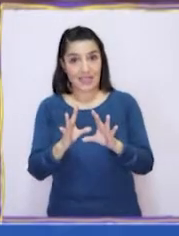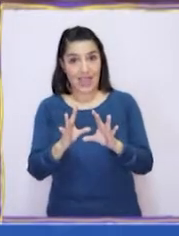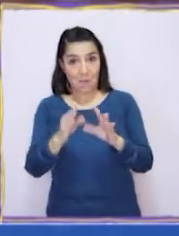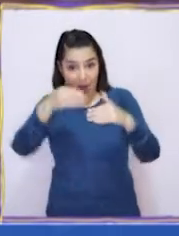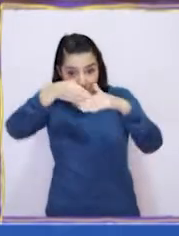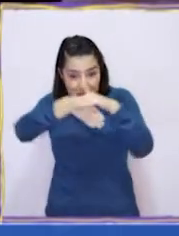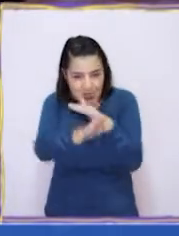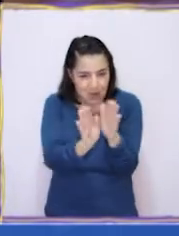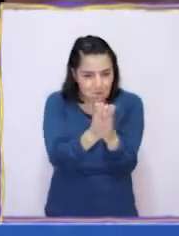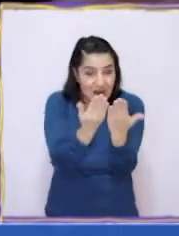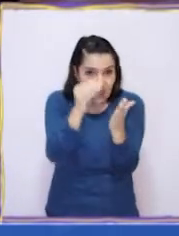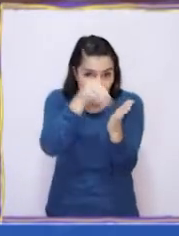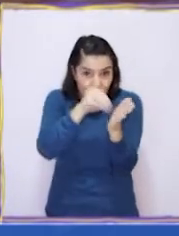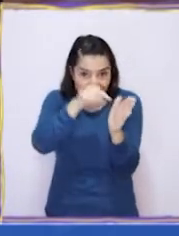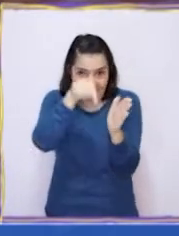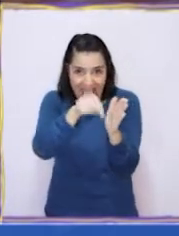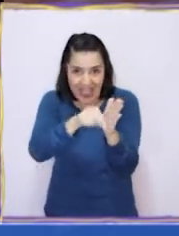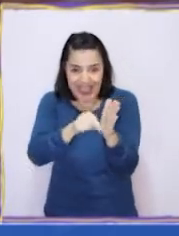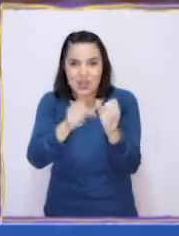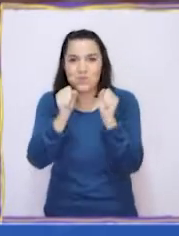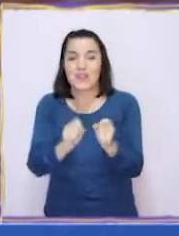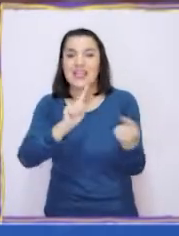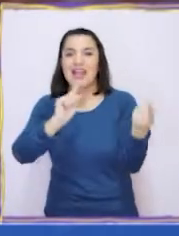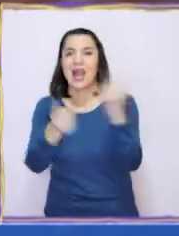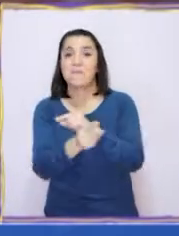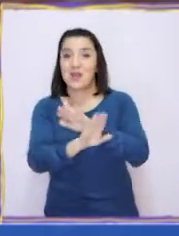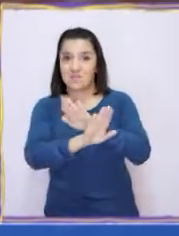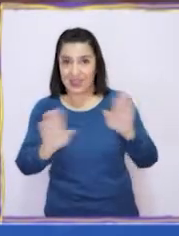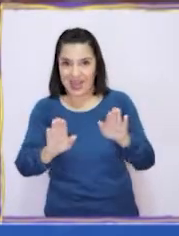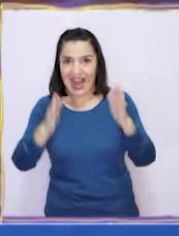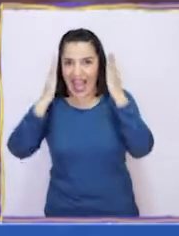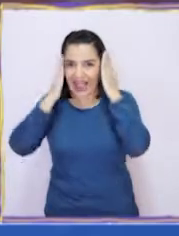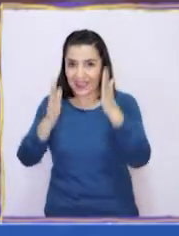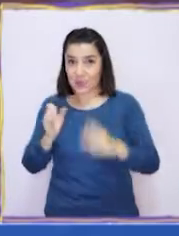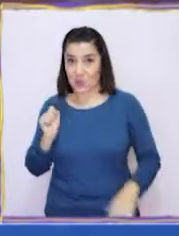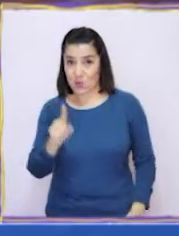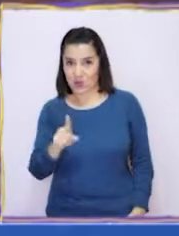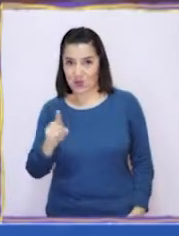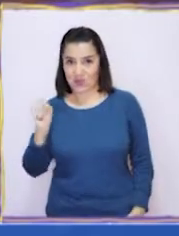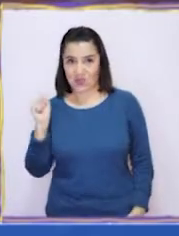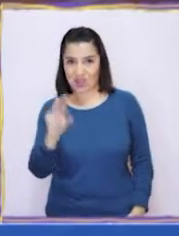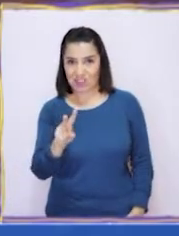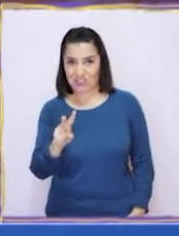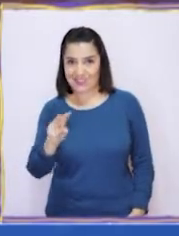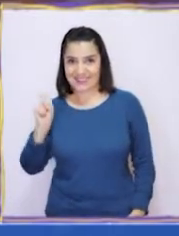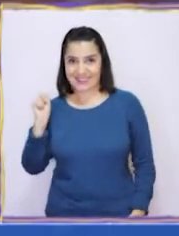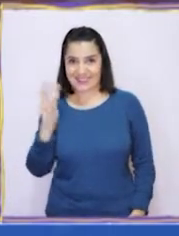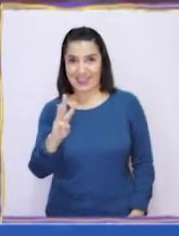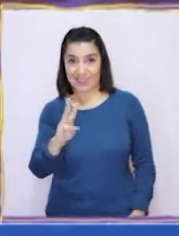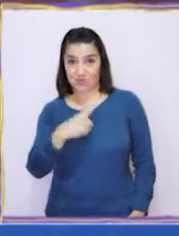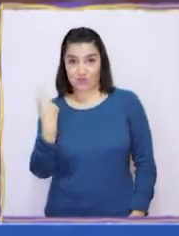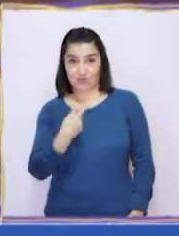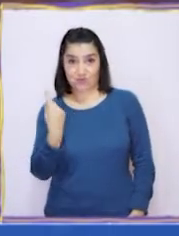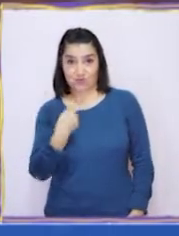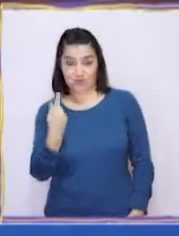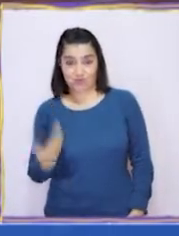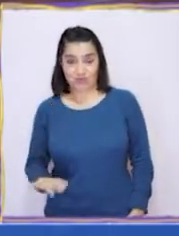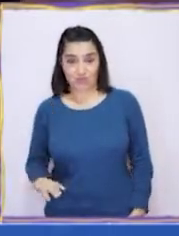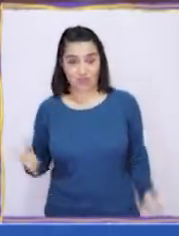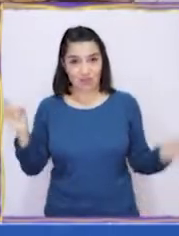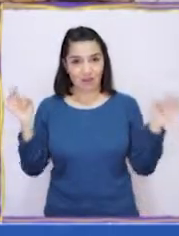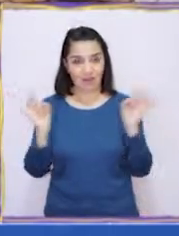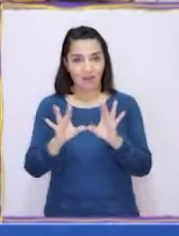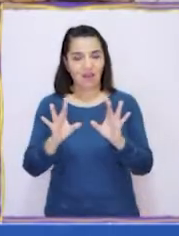y estaremos adentro del libro para así poder cambiar el final! ¡Atentos! ¡Uno, dos, tres!